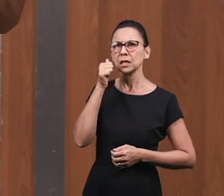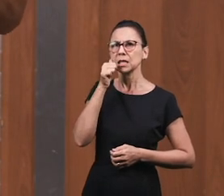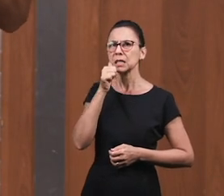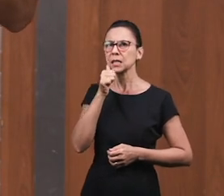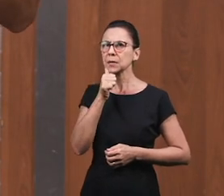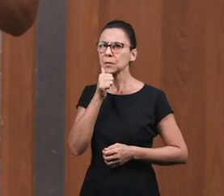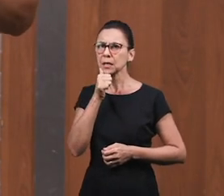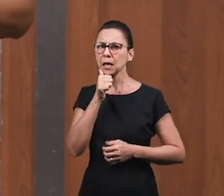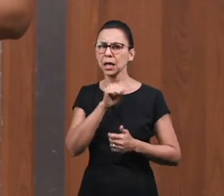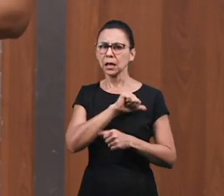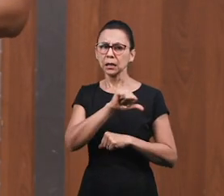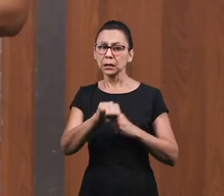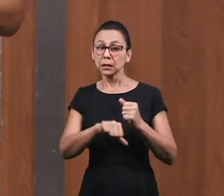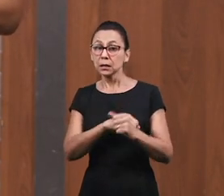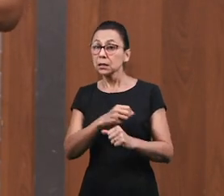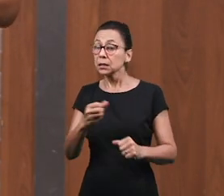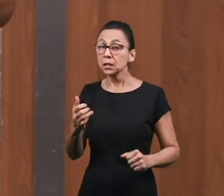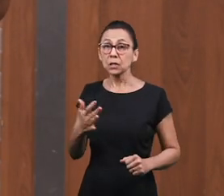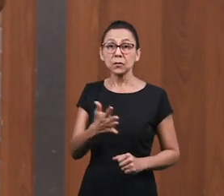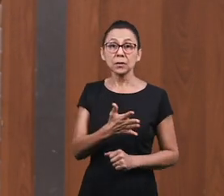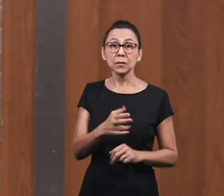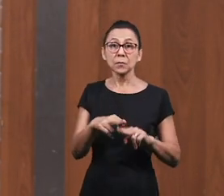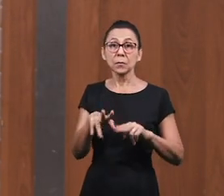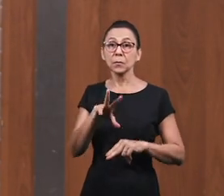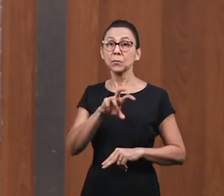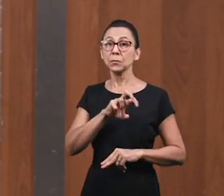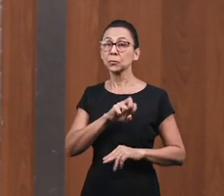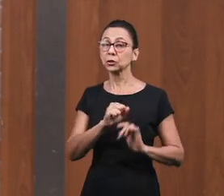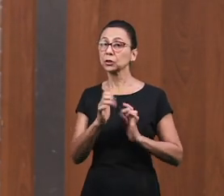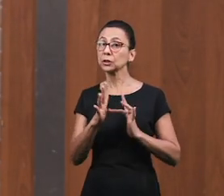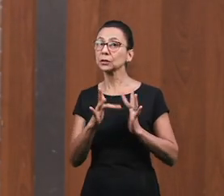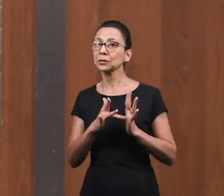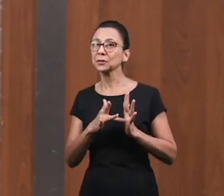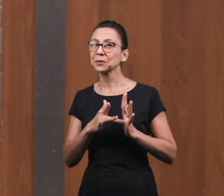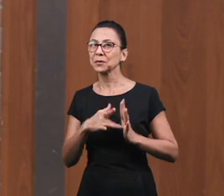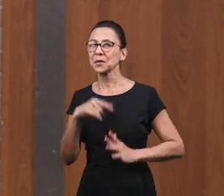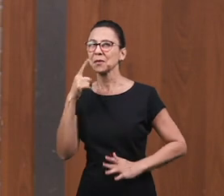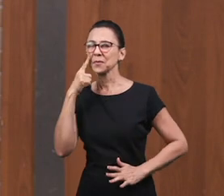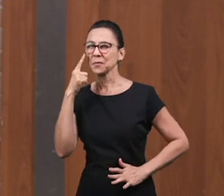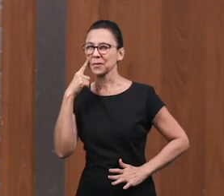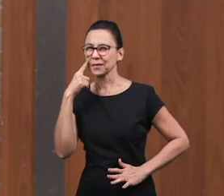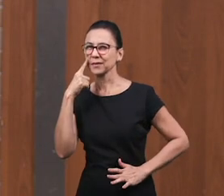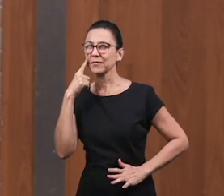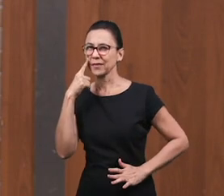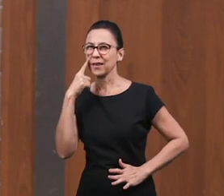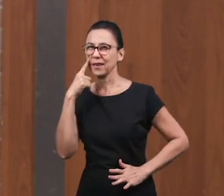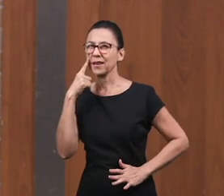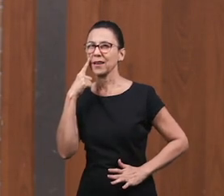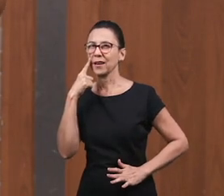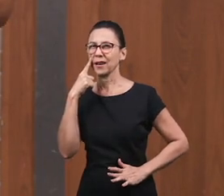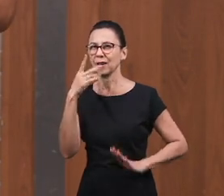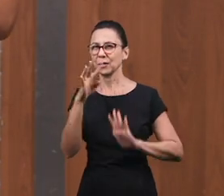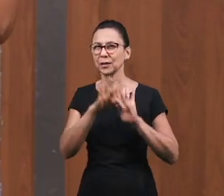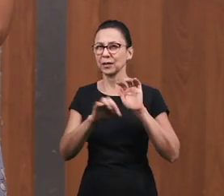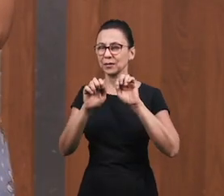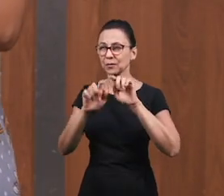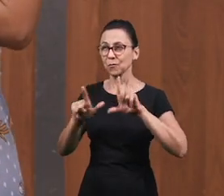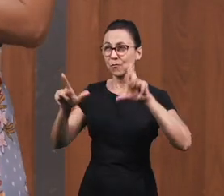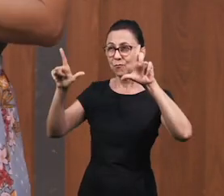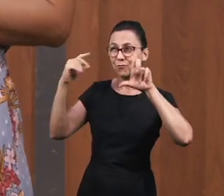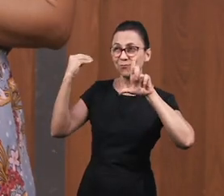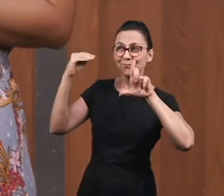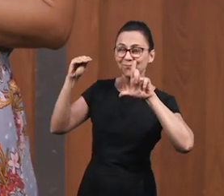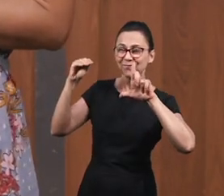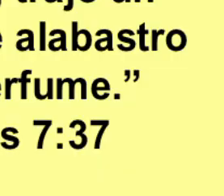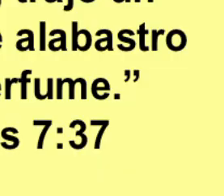Cómo esa mujer tuvo su vida transformada por el amor de Jesús Vamos a leer el texto de la palabra de Dios que